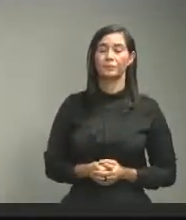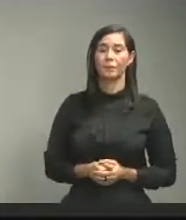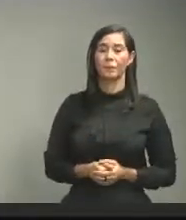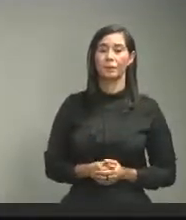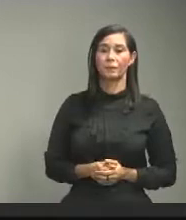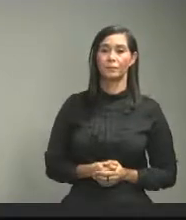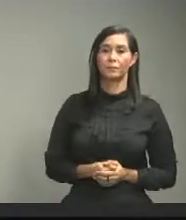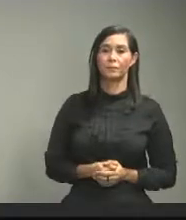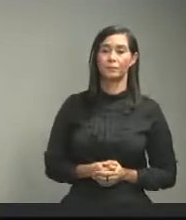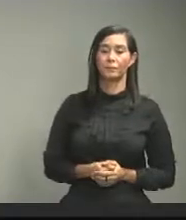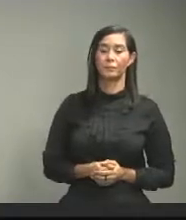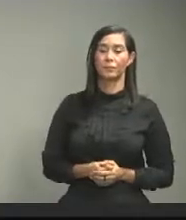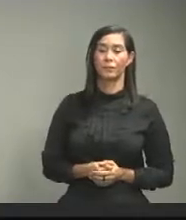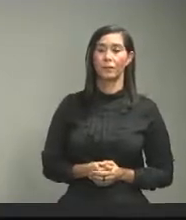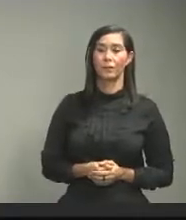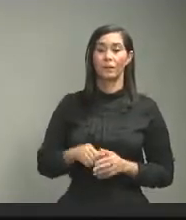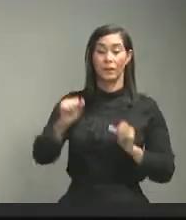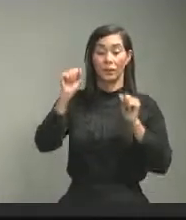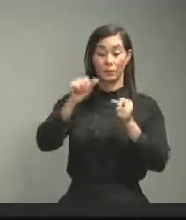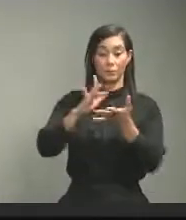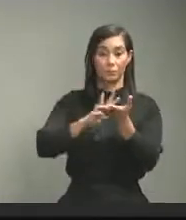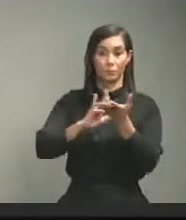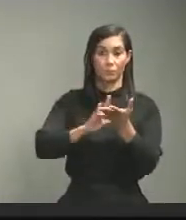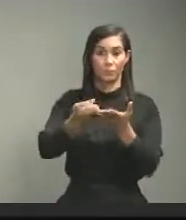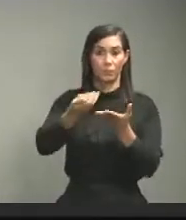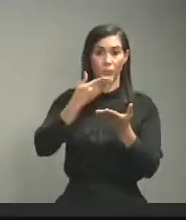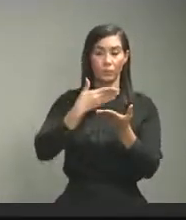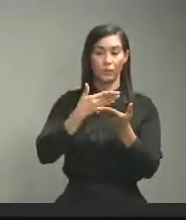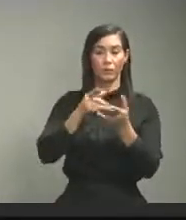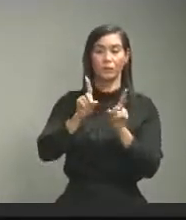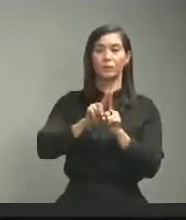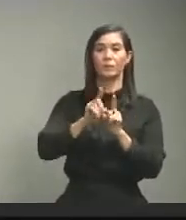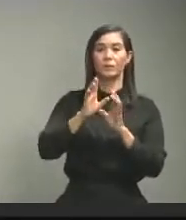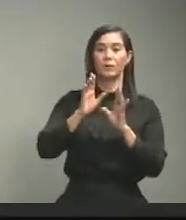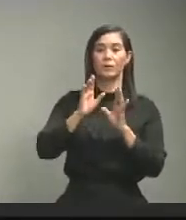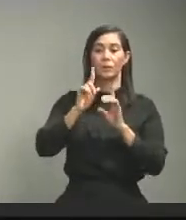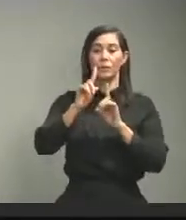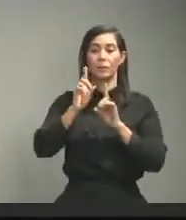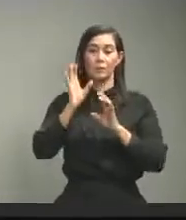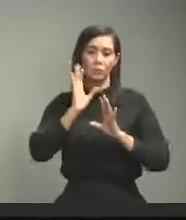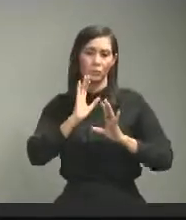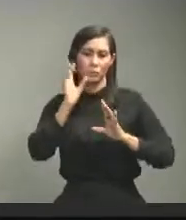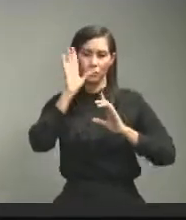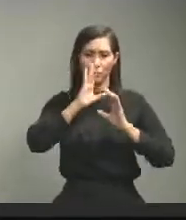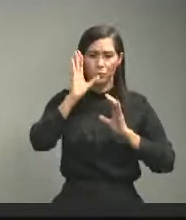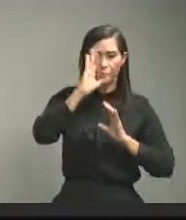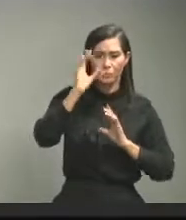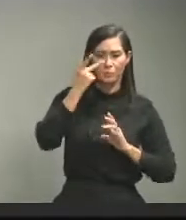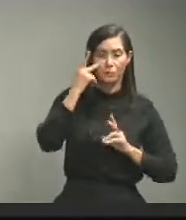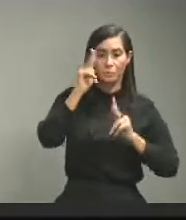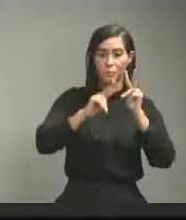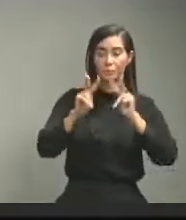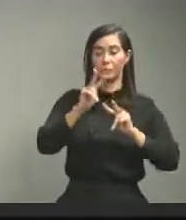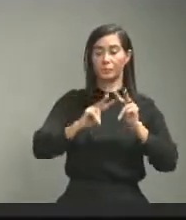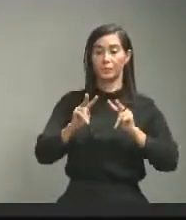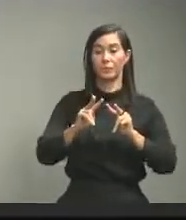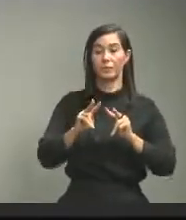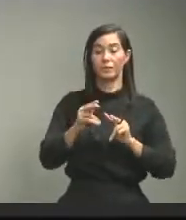los medicamentos entonces los medios lo comprobamos esto en el momento